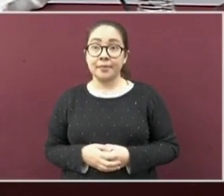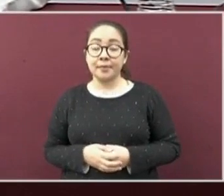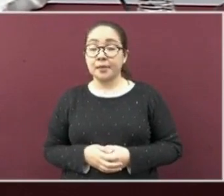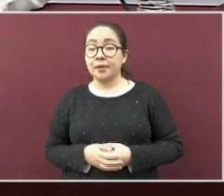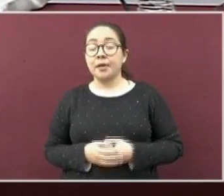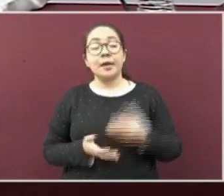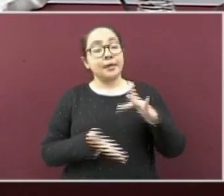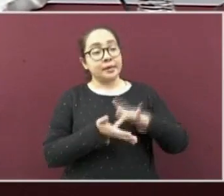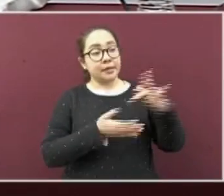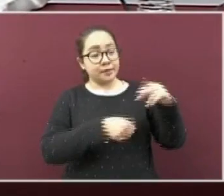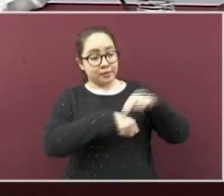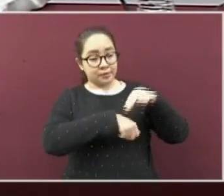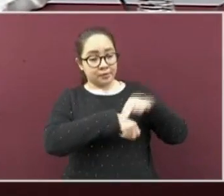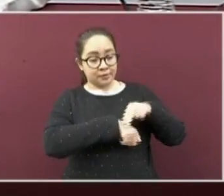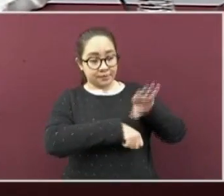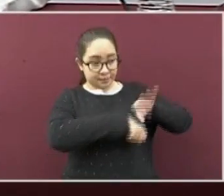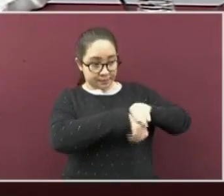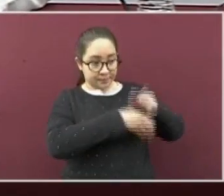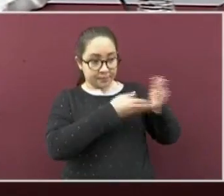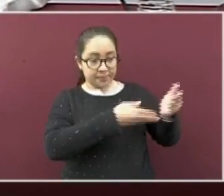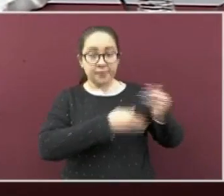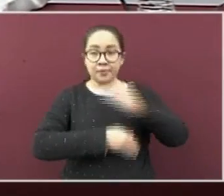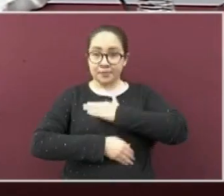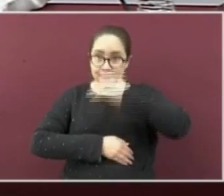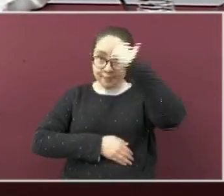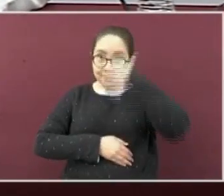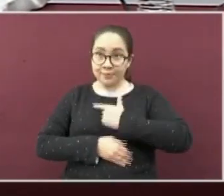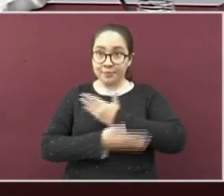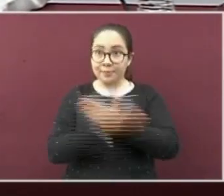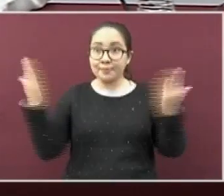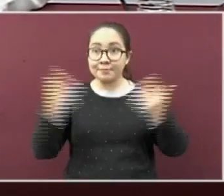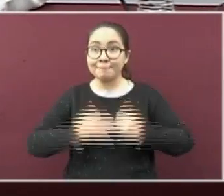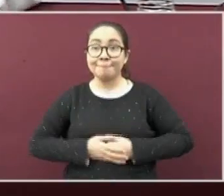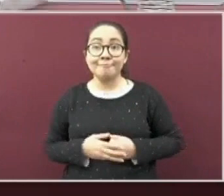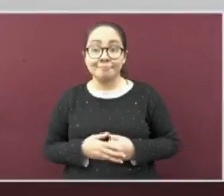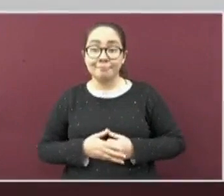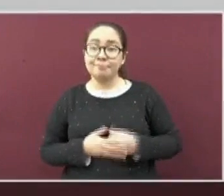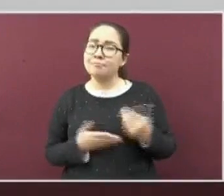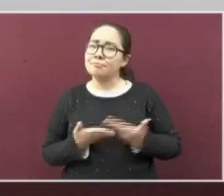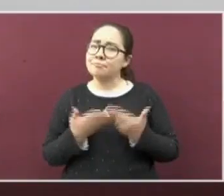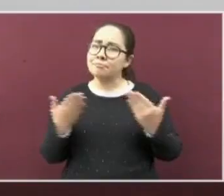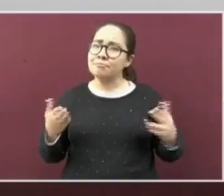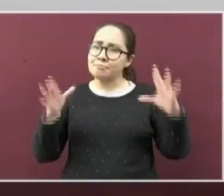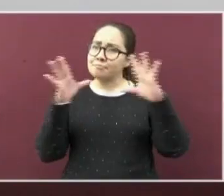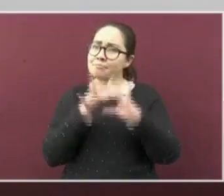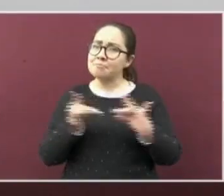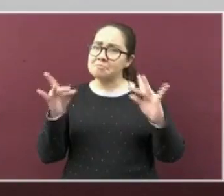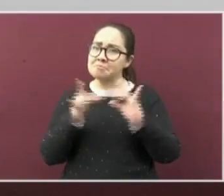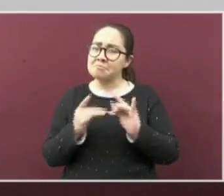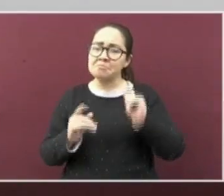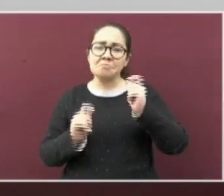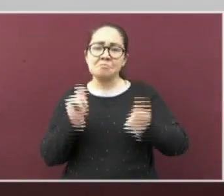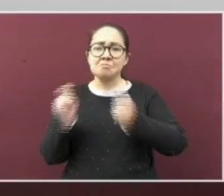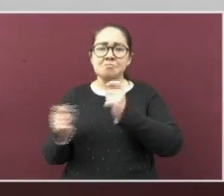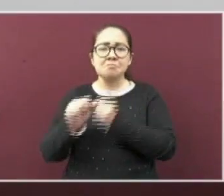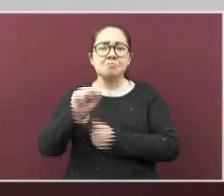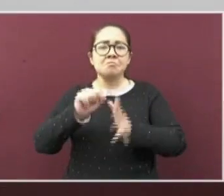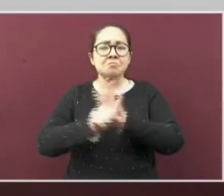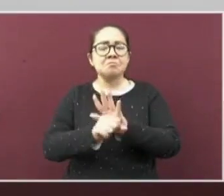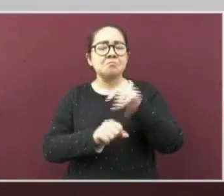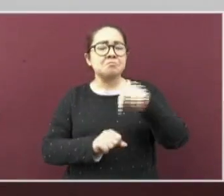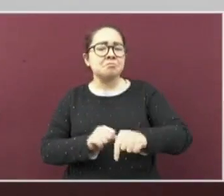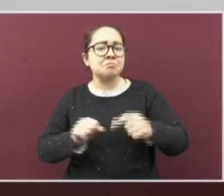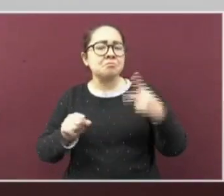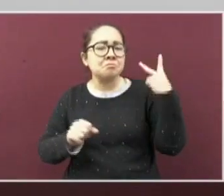Gracias doctor Beristain, con su permiso. Buenas noches. Enseguida les muestro la situación que guarda la pandemia en el